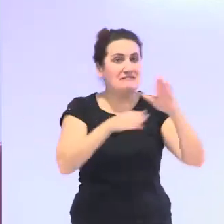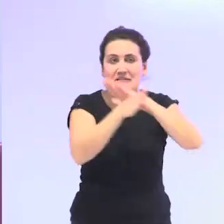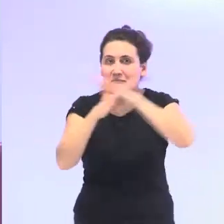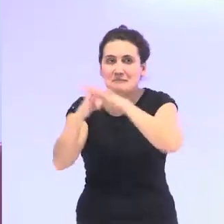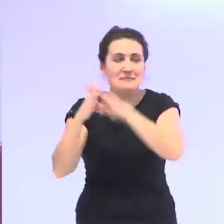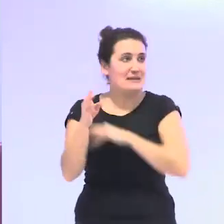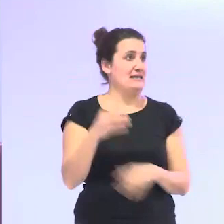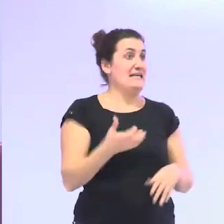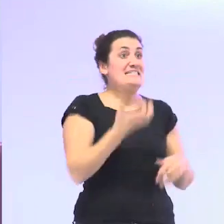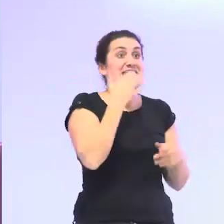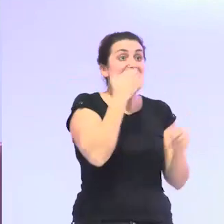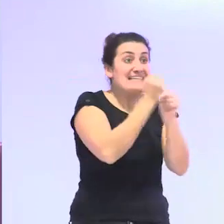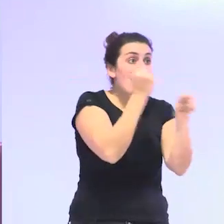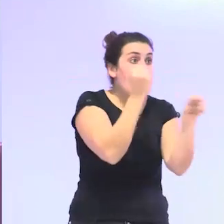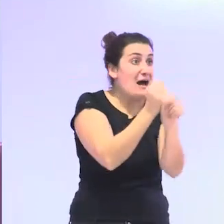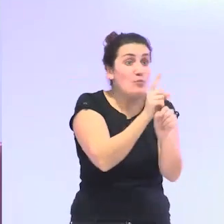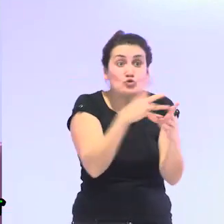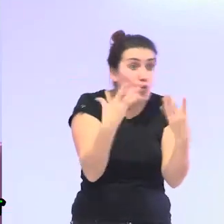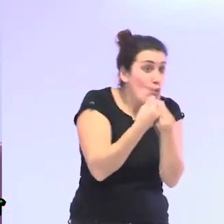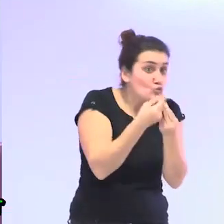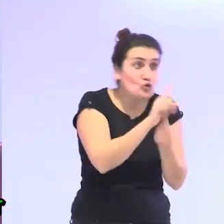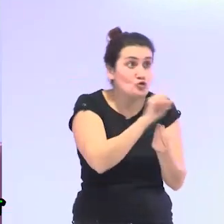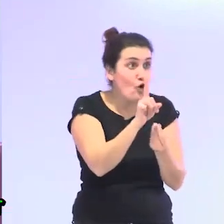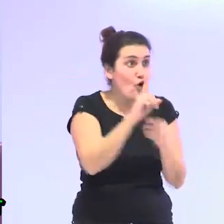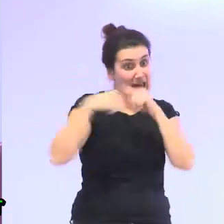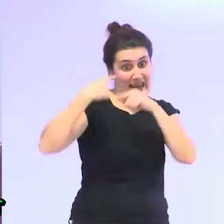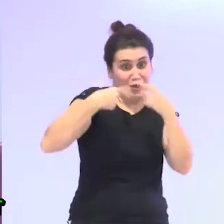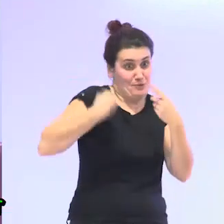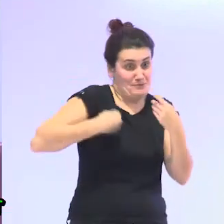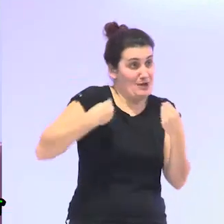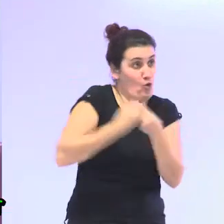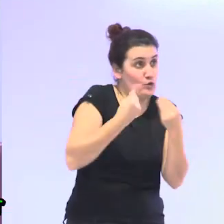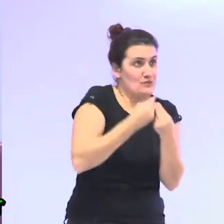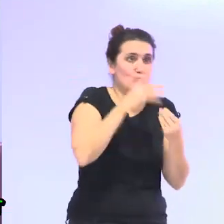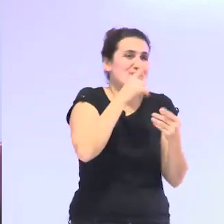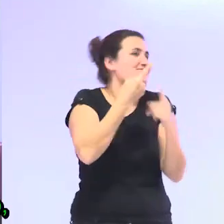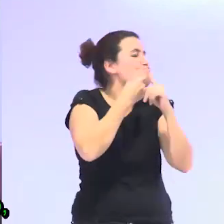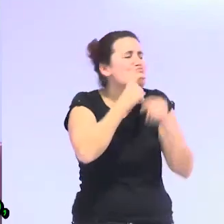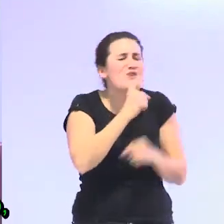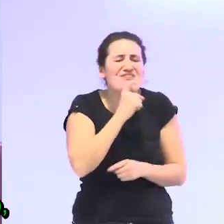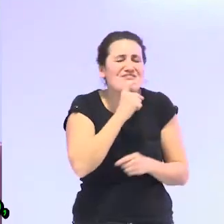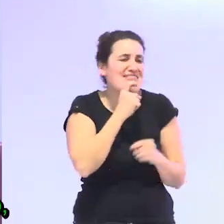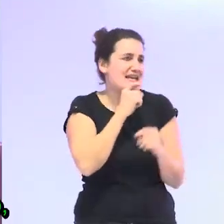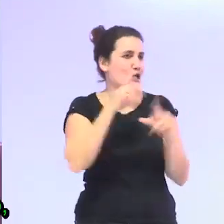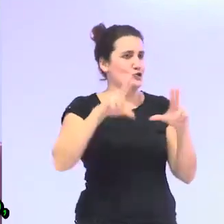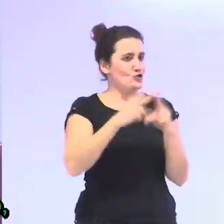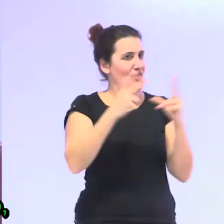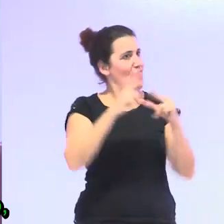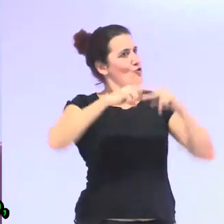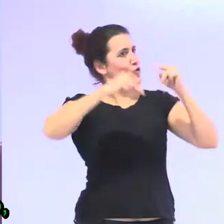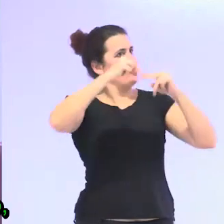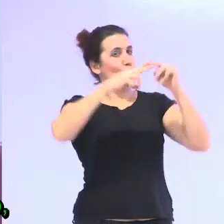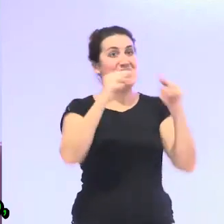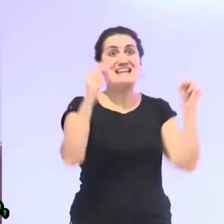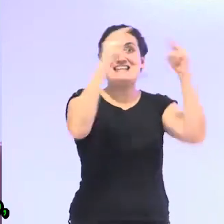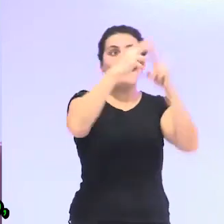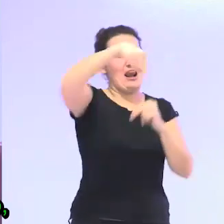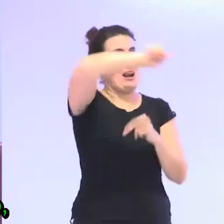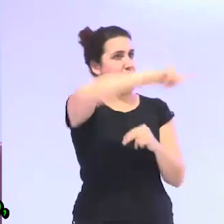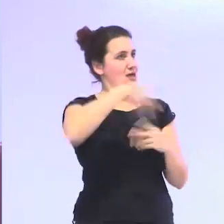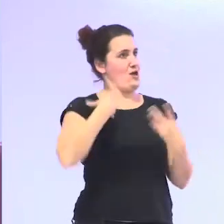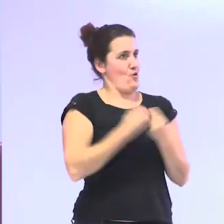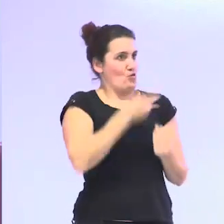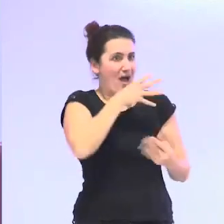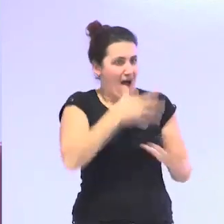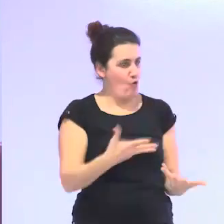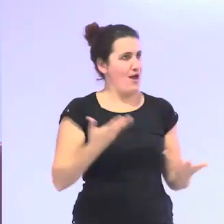no trabajamos todas las generaciones juntas pues posiblemente no vamos a construir una sociedad al nivel en el que estamos viviendo